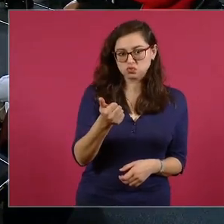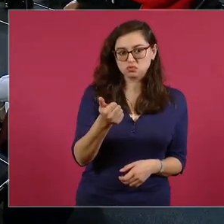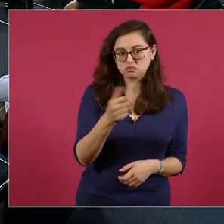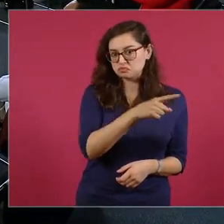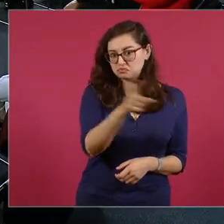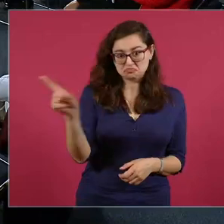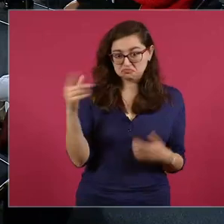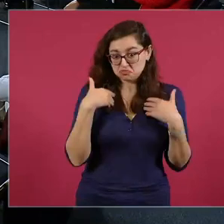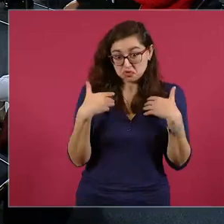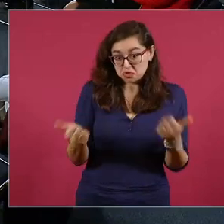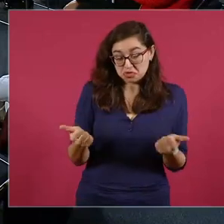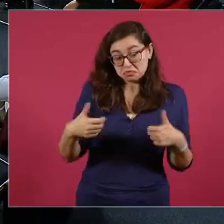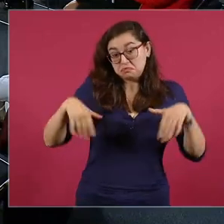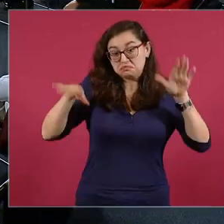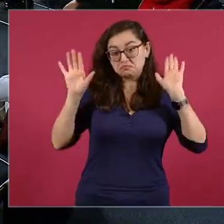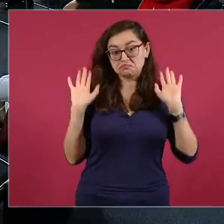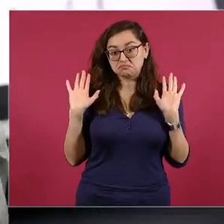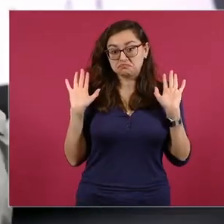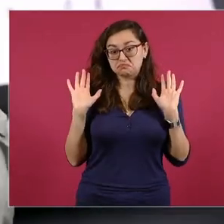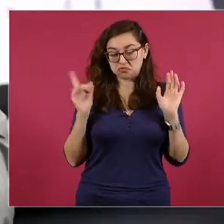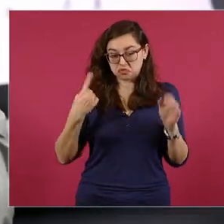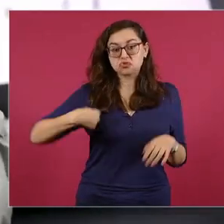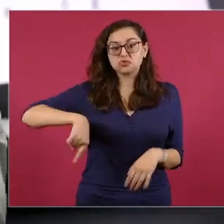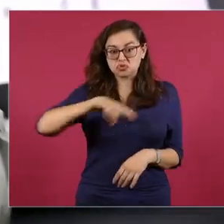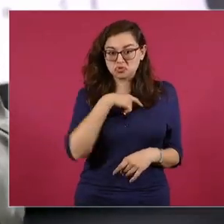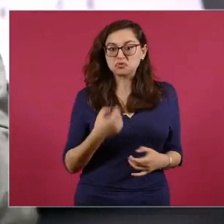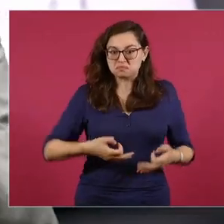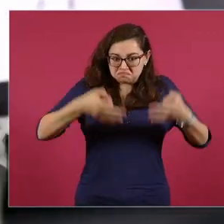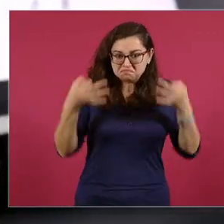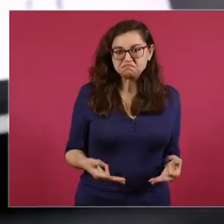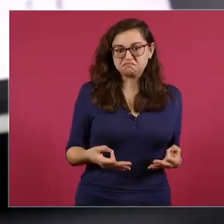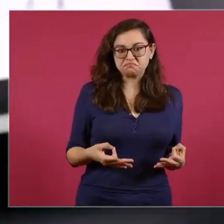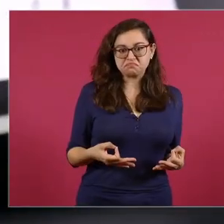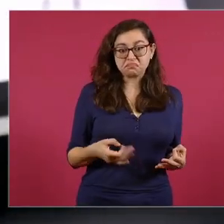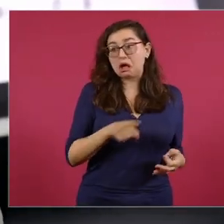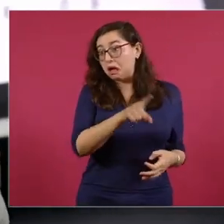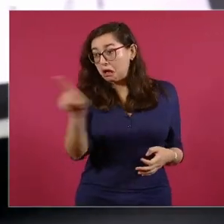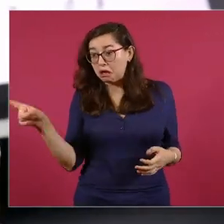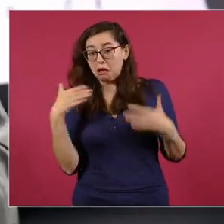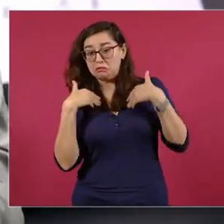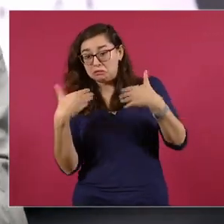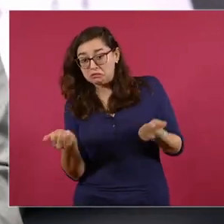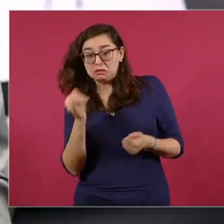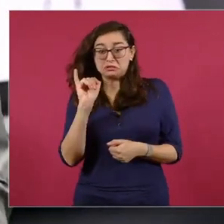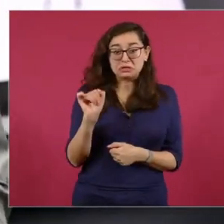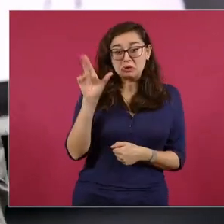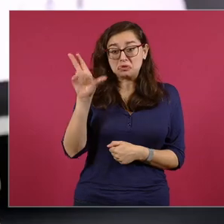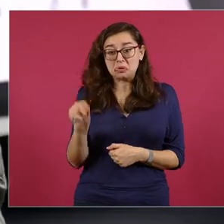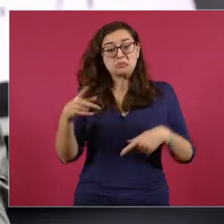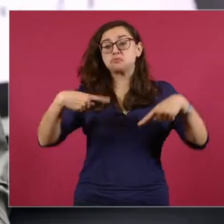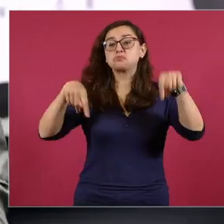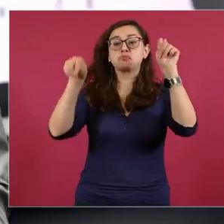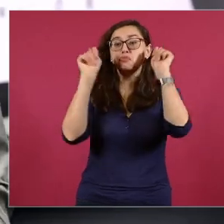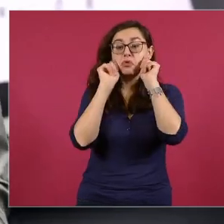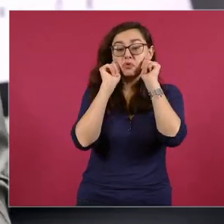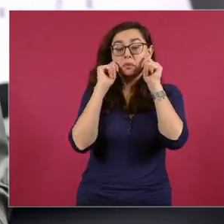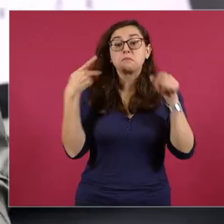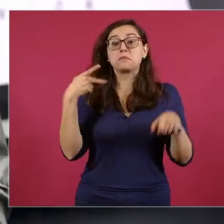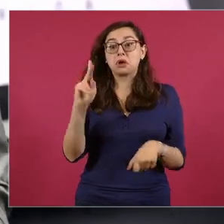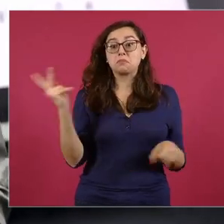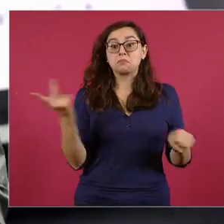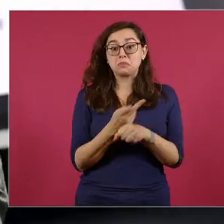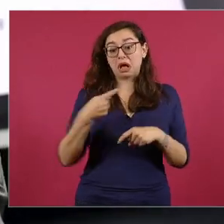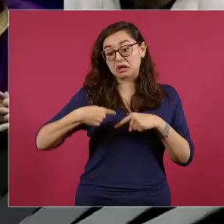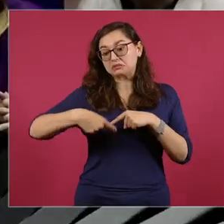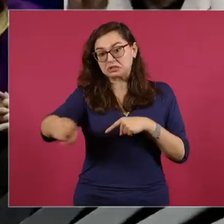no, no nuestro diagnóstico es correcto la población lo puede o no entender lo que va a pasar no, no lo que va a pasar es una autocracia